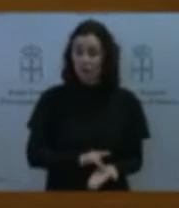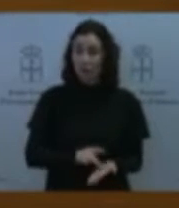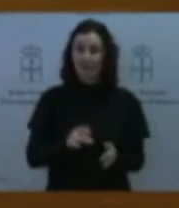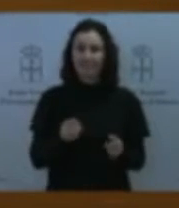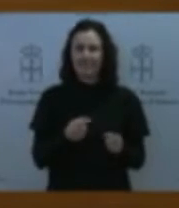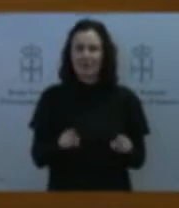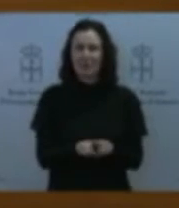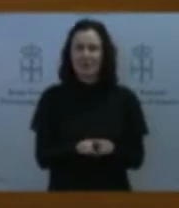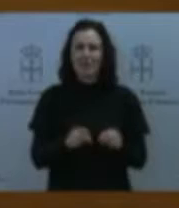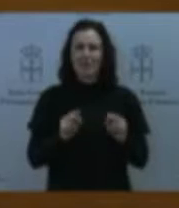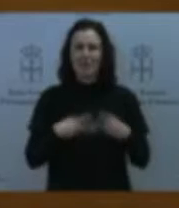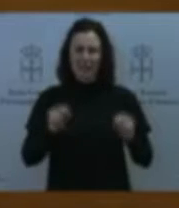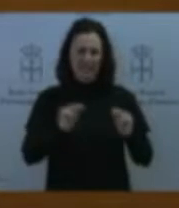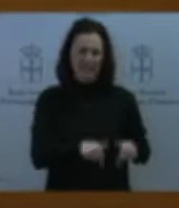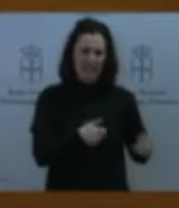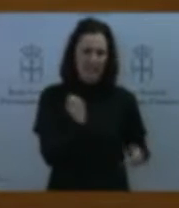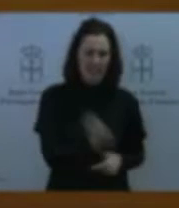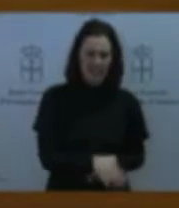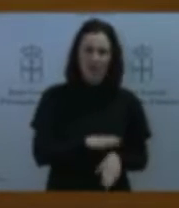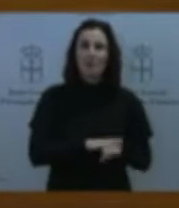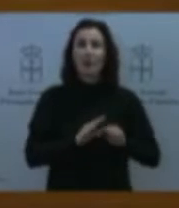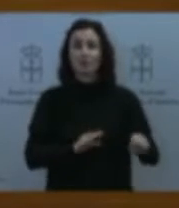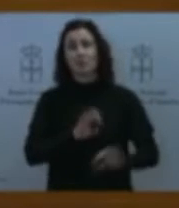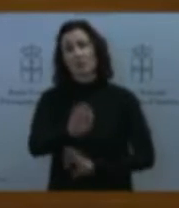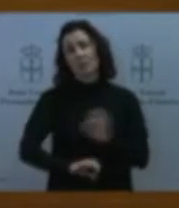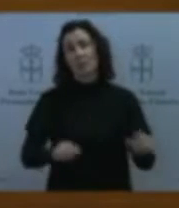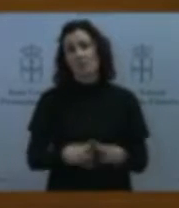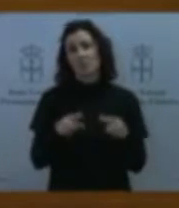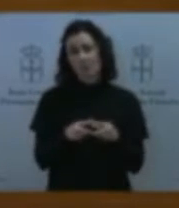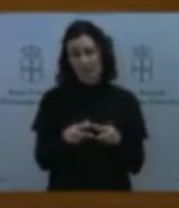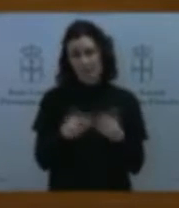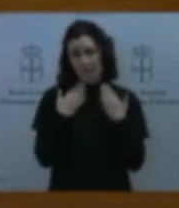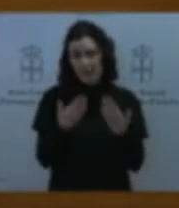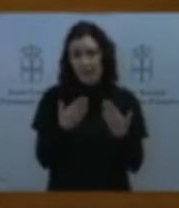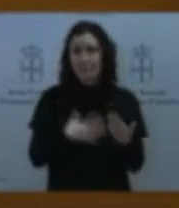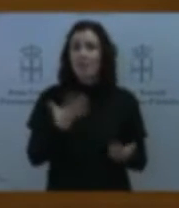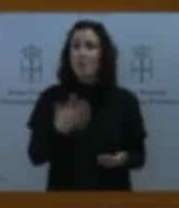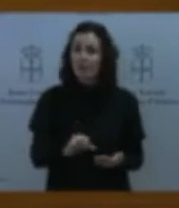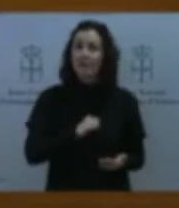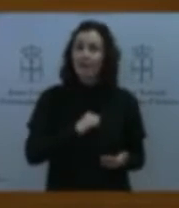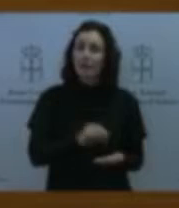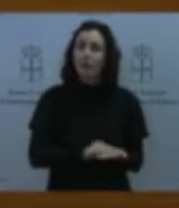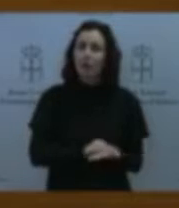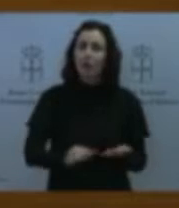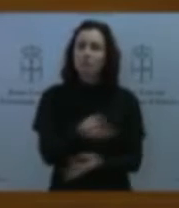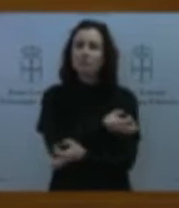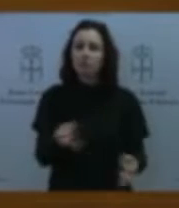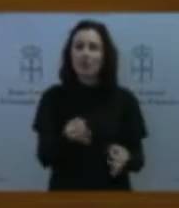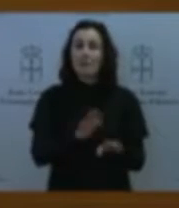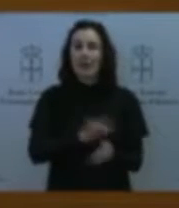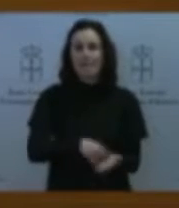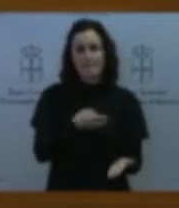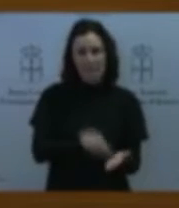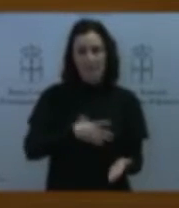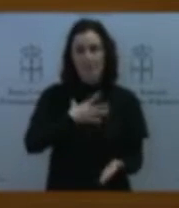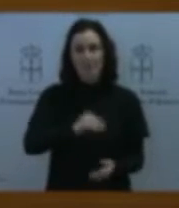por estas organizaciones sociales y que podamos tener una solución satisfactoria para un plan que podría ser mejor, podría ser peor, pero que hay que poner